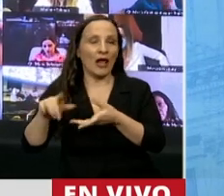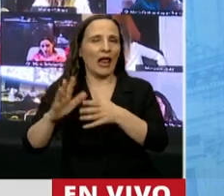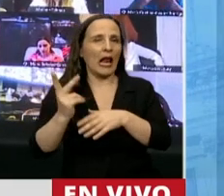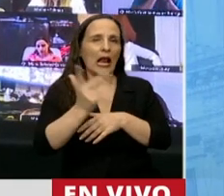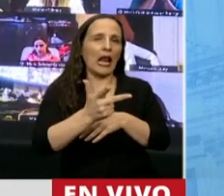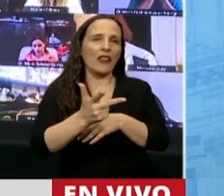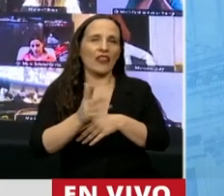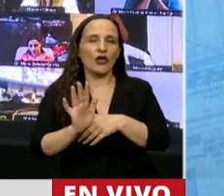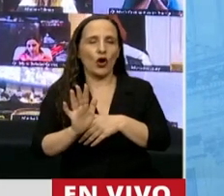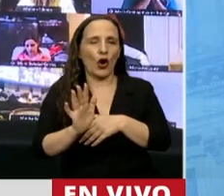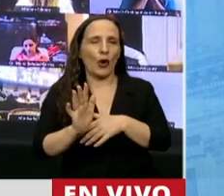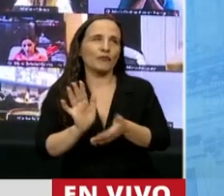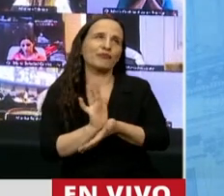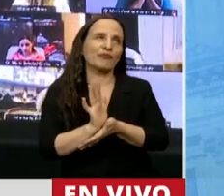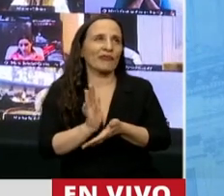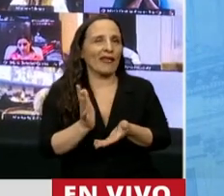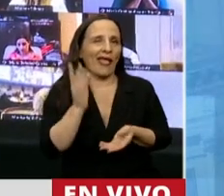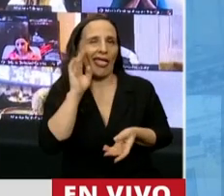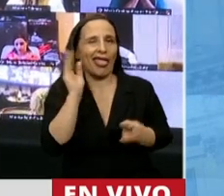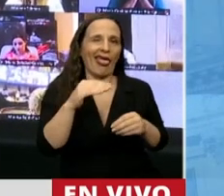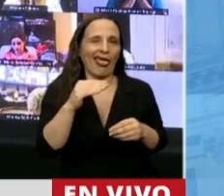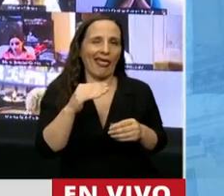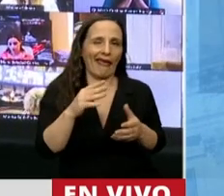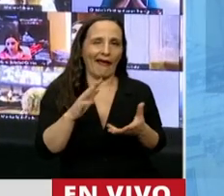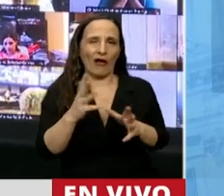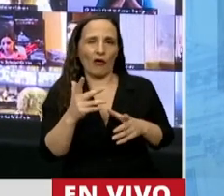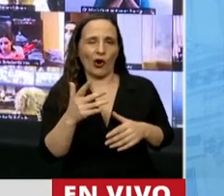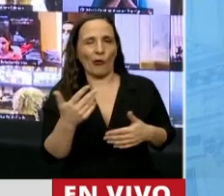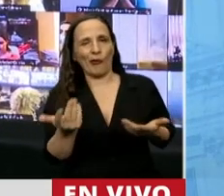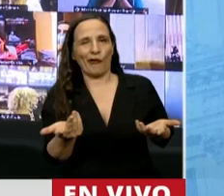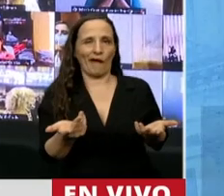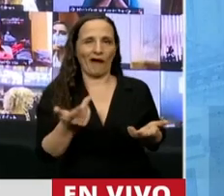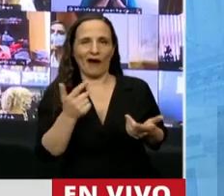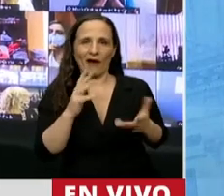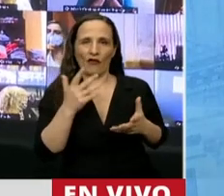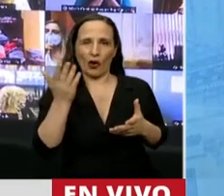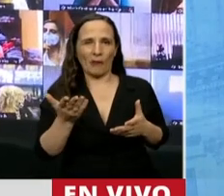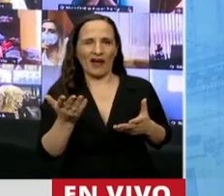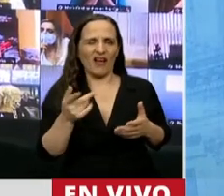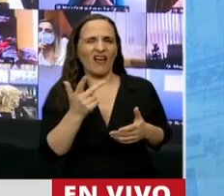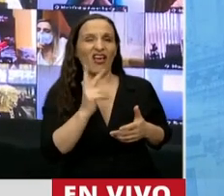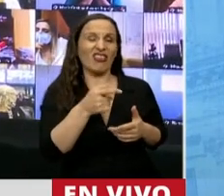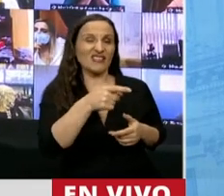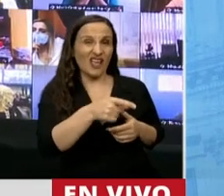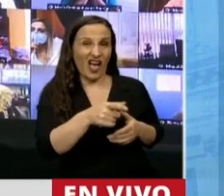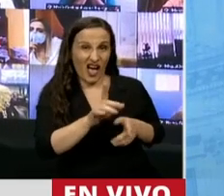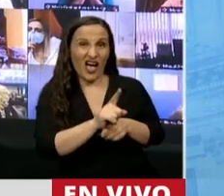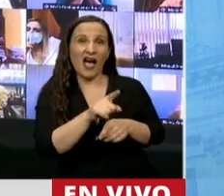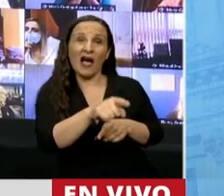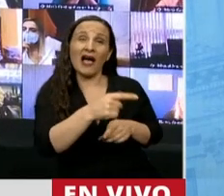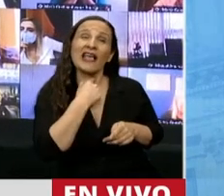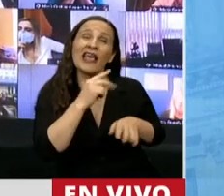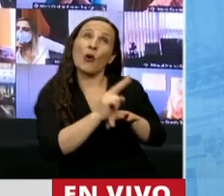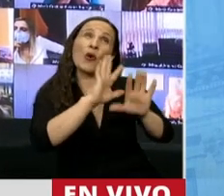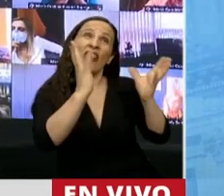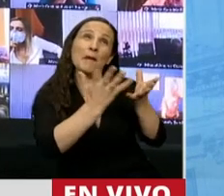ser, exagerando, cínicamente, de una manera sobreactuado, que no se podía ser ambientalista y de Juntos por el